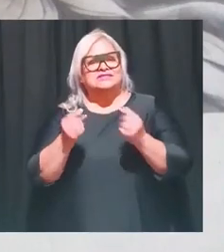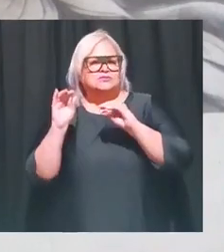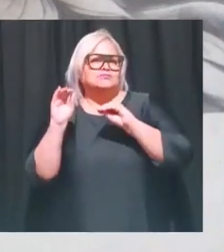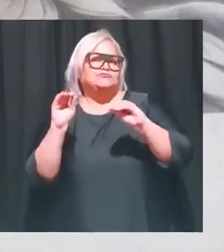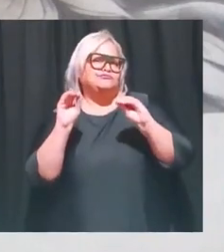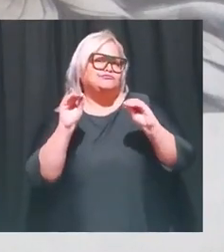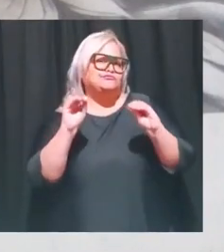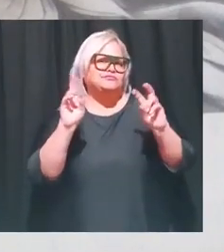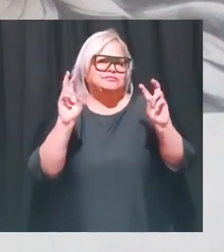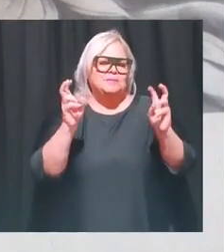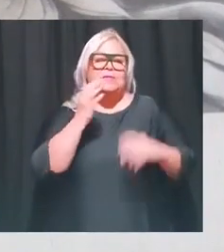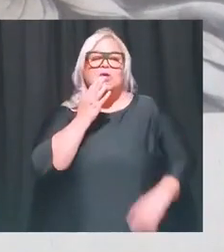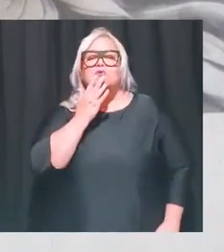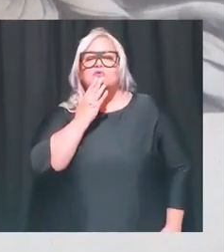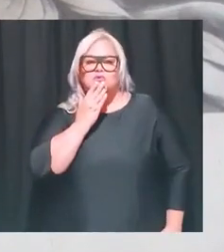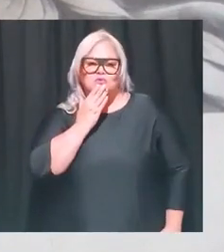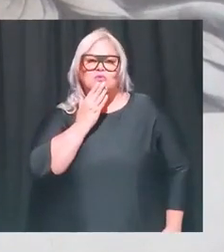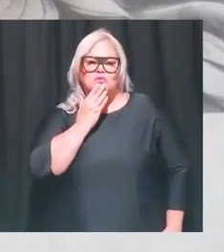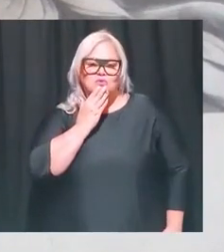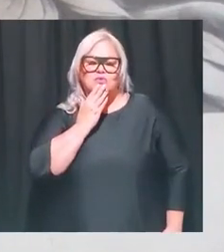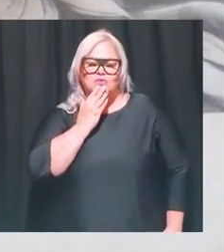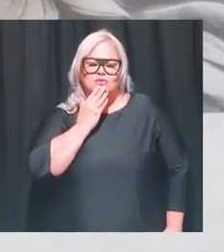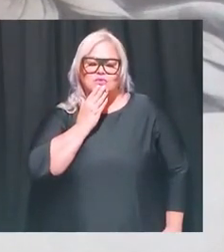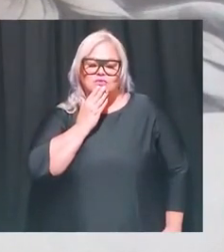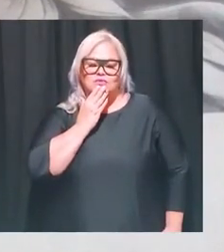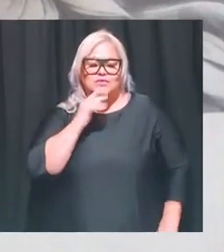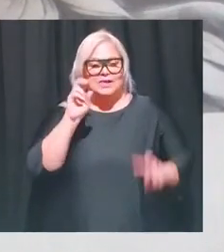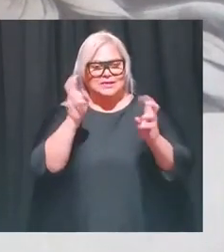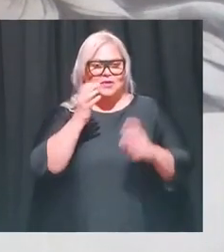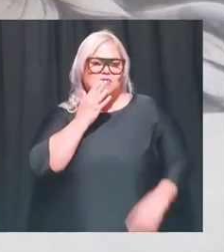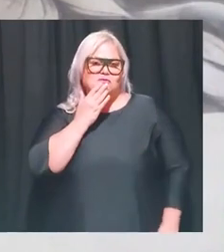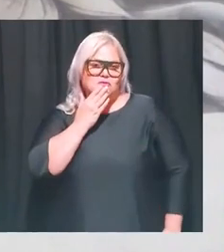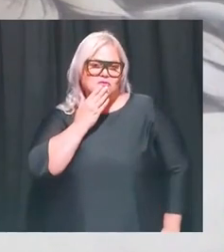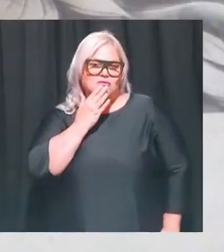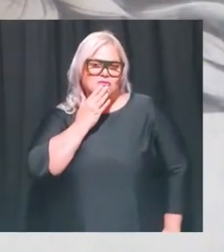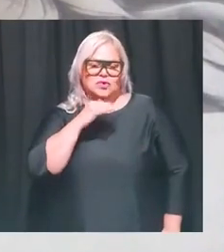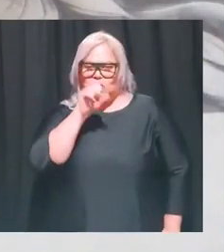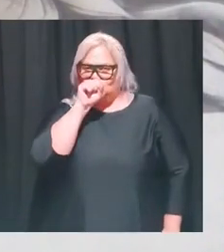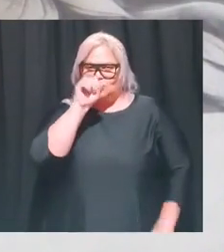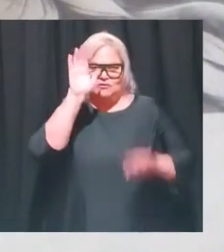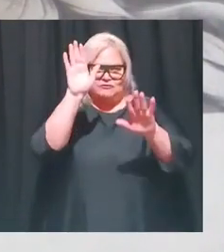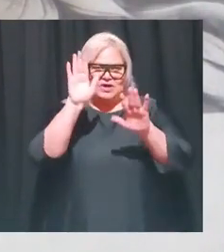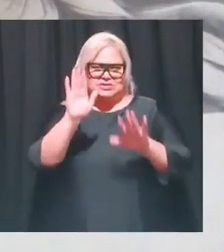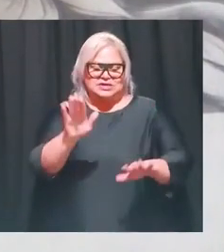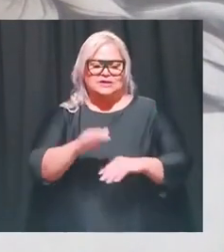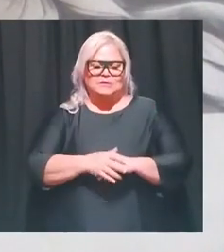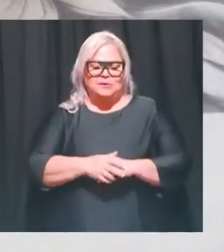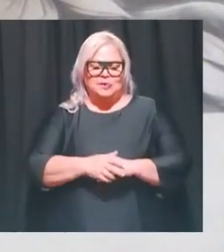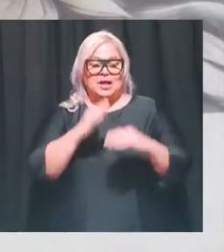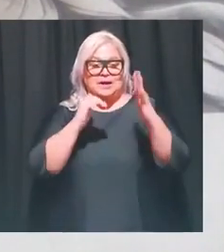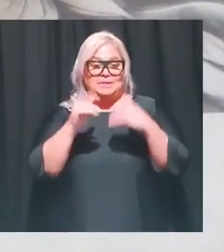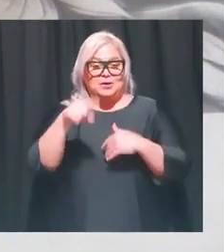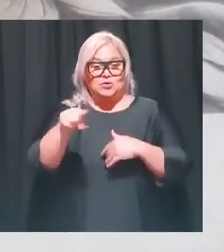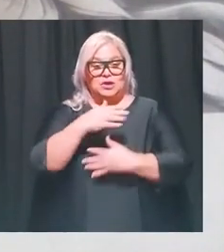a hablar un poco del color este del tema del color que es fascinante también y espero que